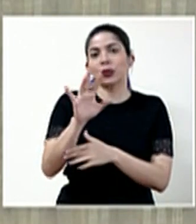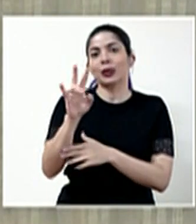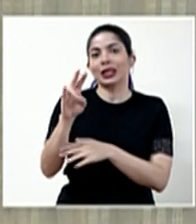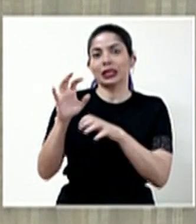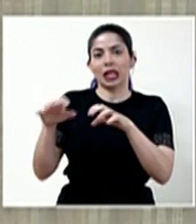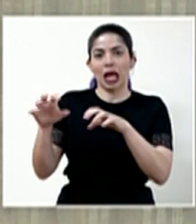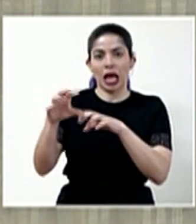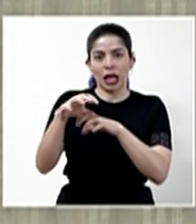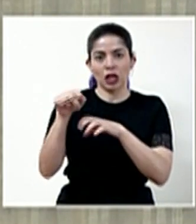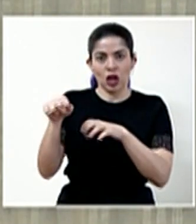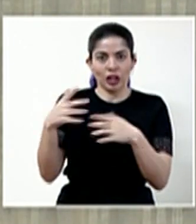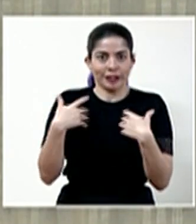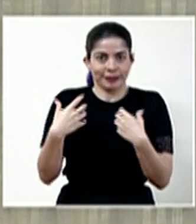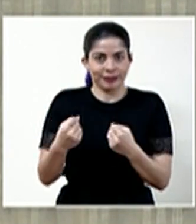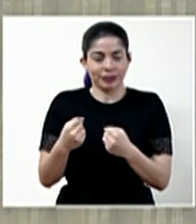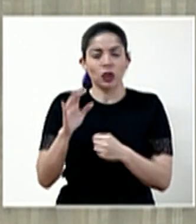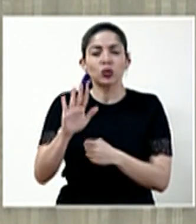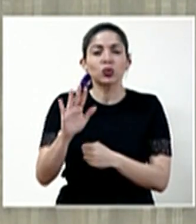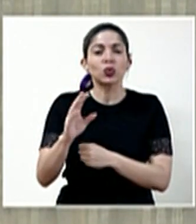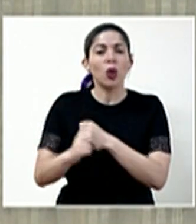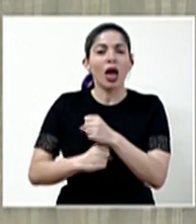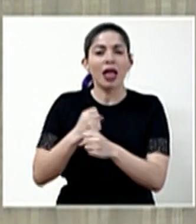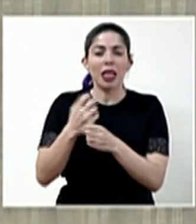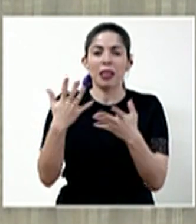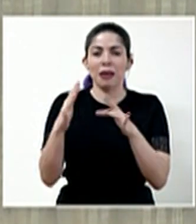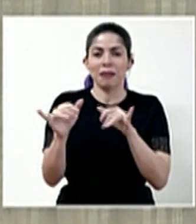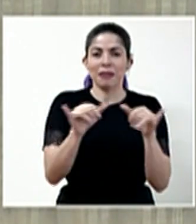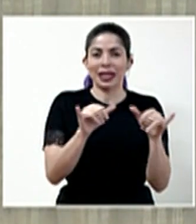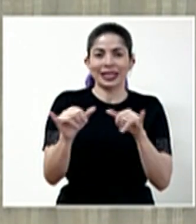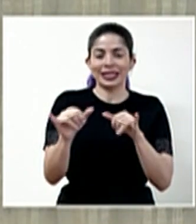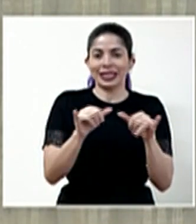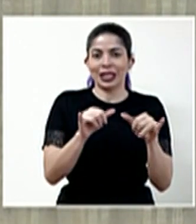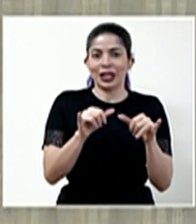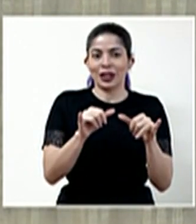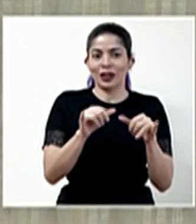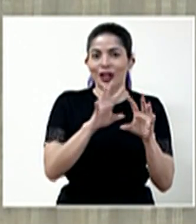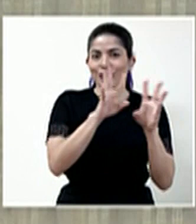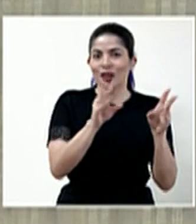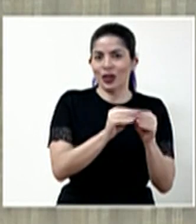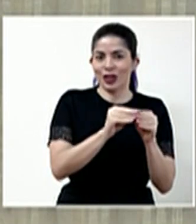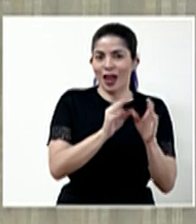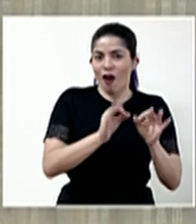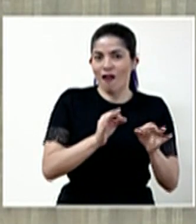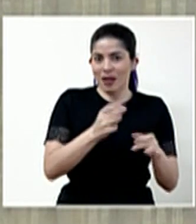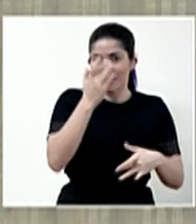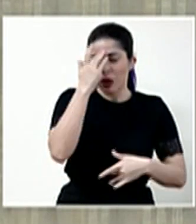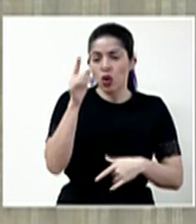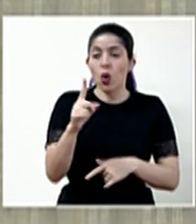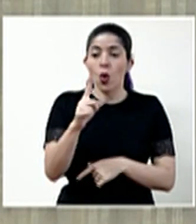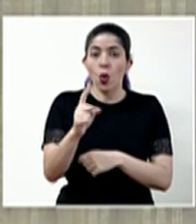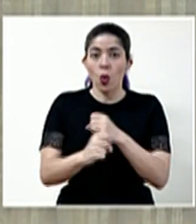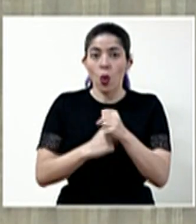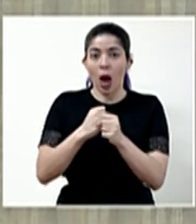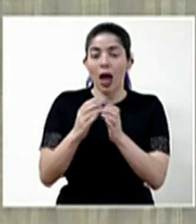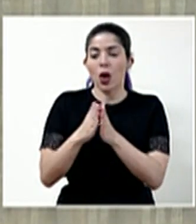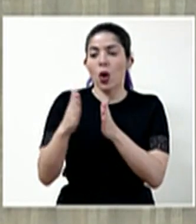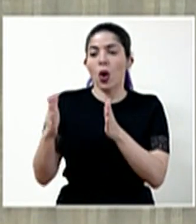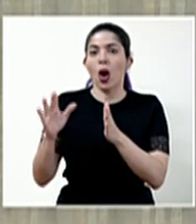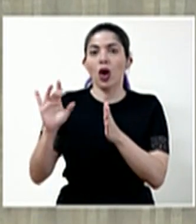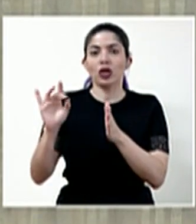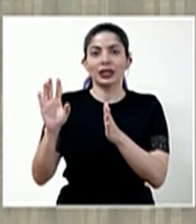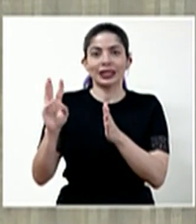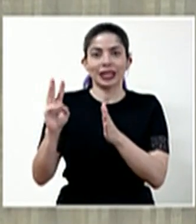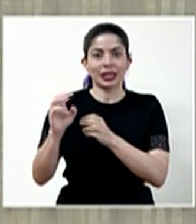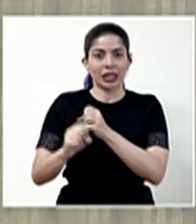cantones. El rango de edad es muy similar al de los totales, al de los confirmados, es de un año hasta los 86